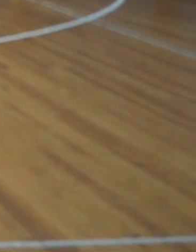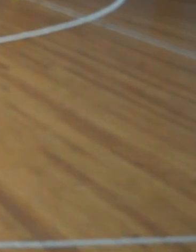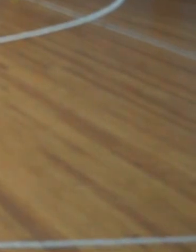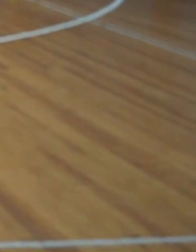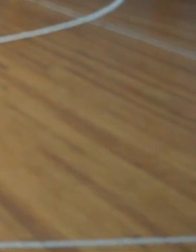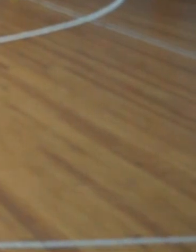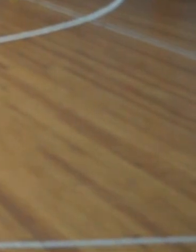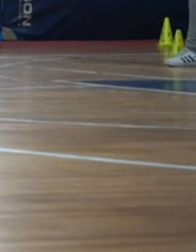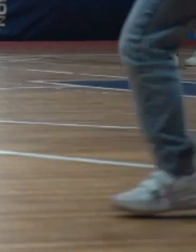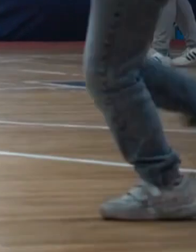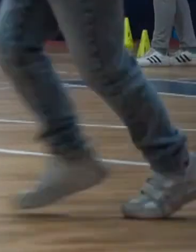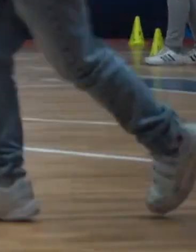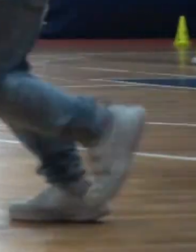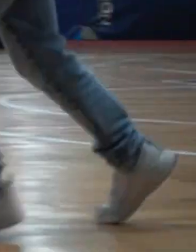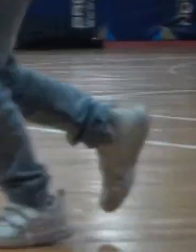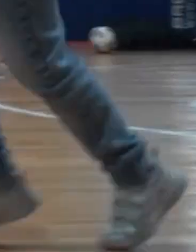creciendo cada día más.